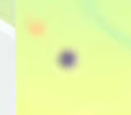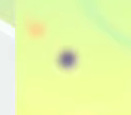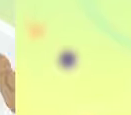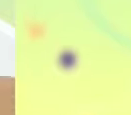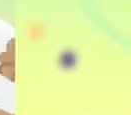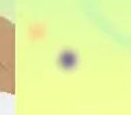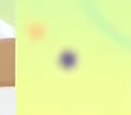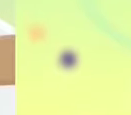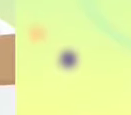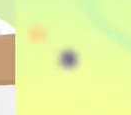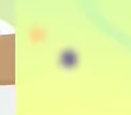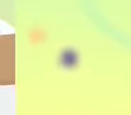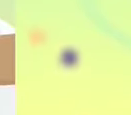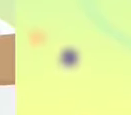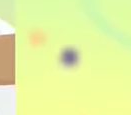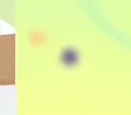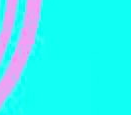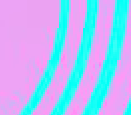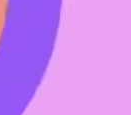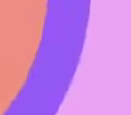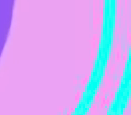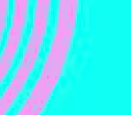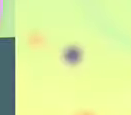Mojate las manos con agua limpia.